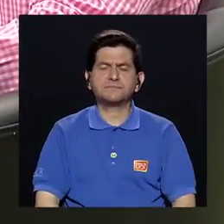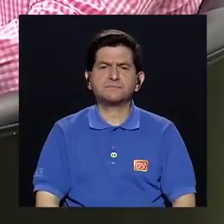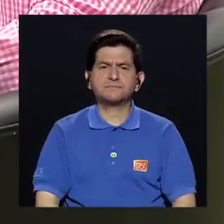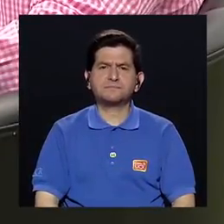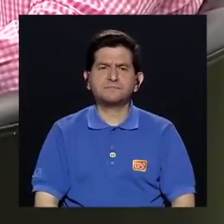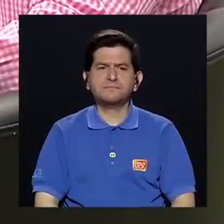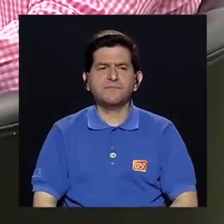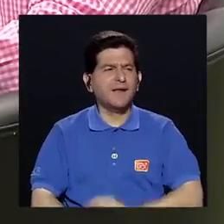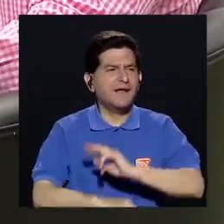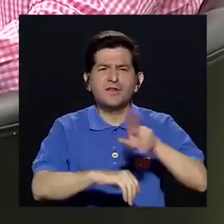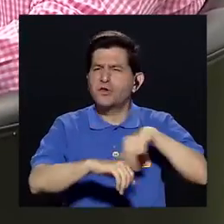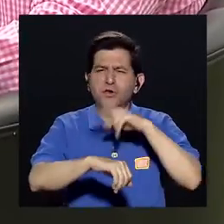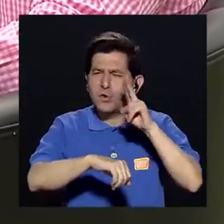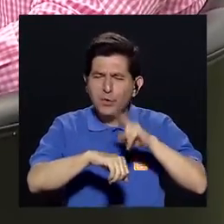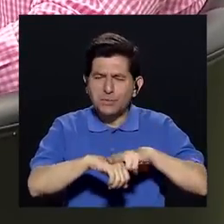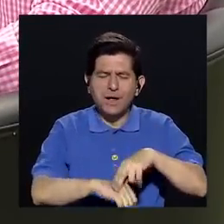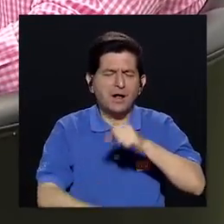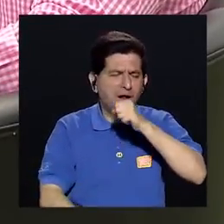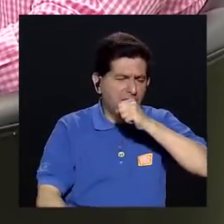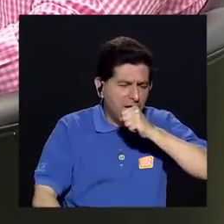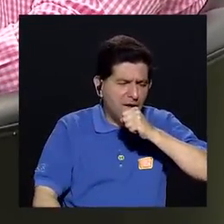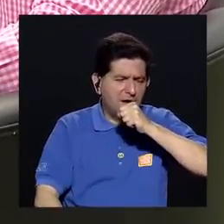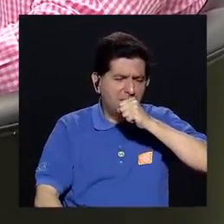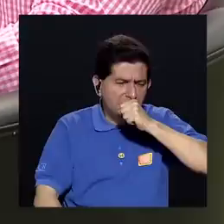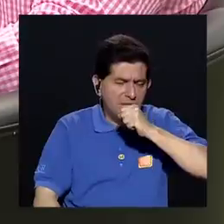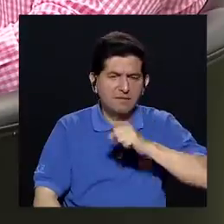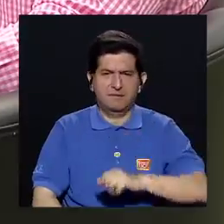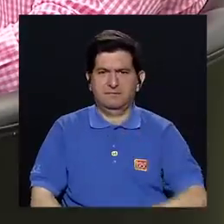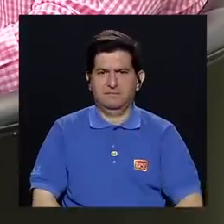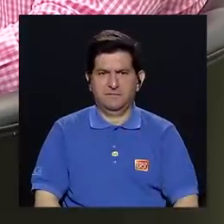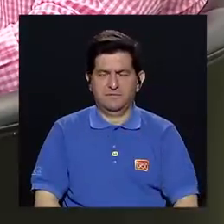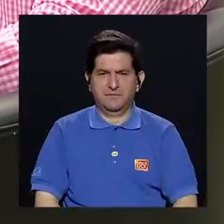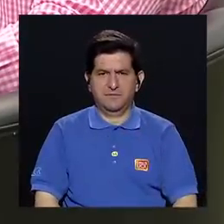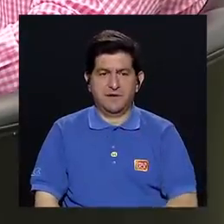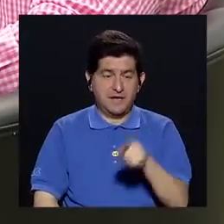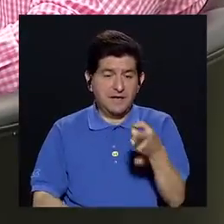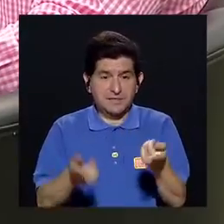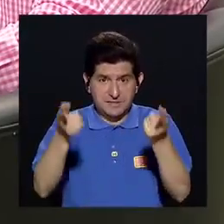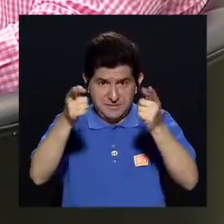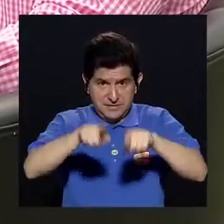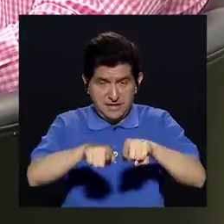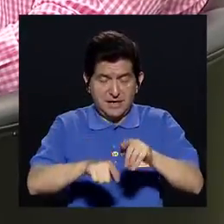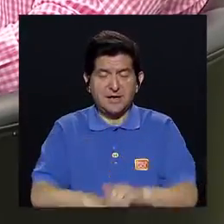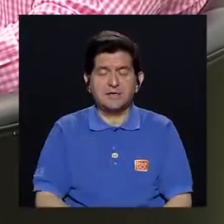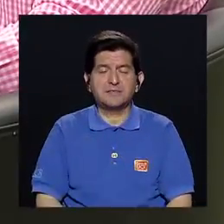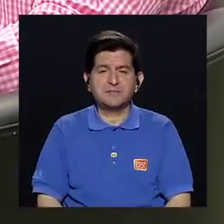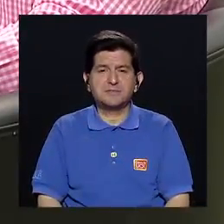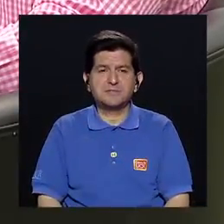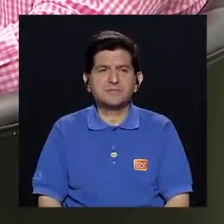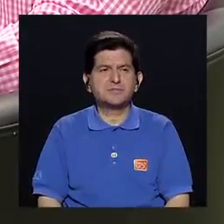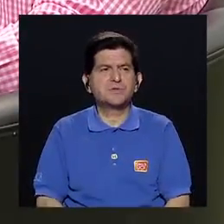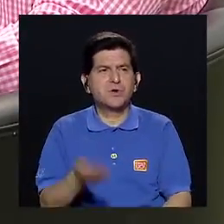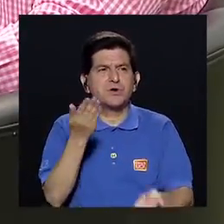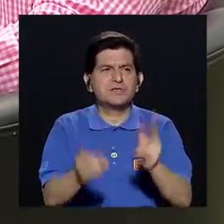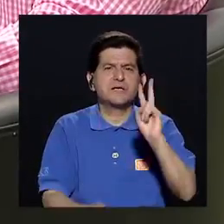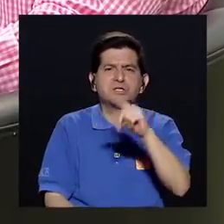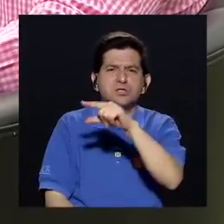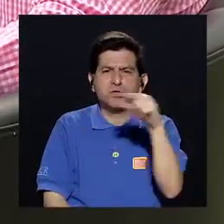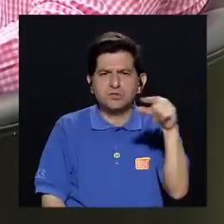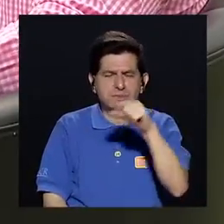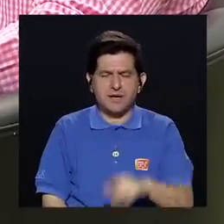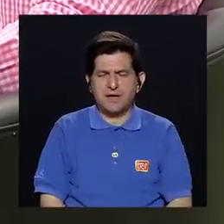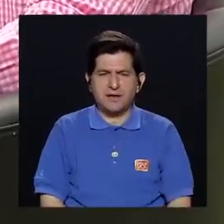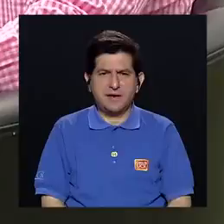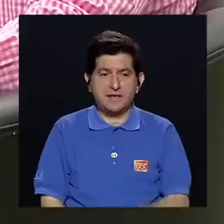Lo más típico es la tos, tos productiva por lo menos dos semanas